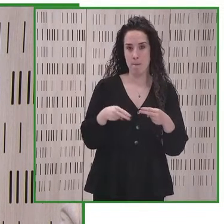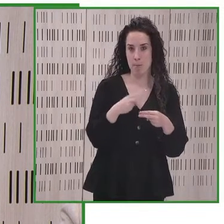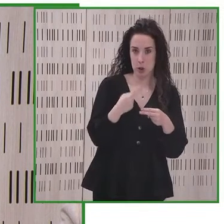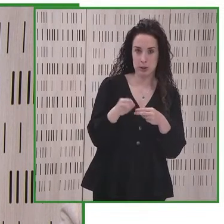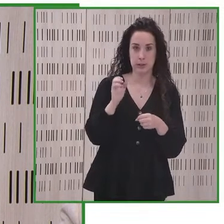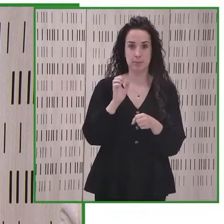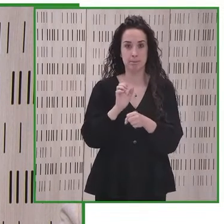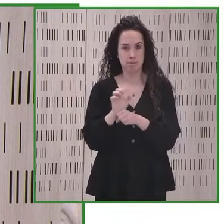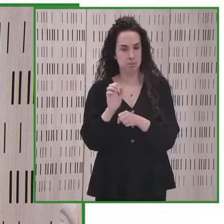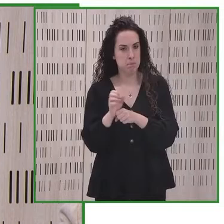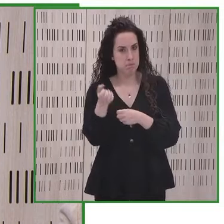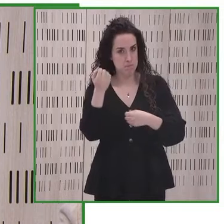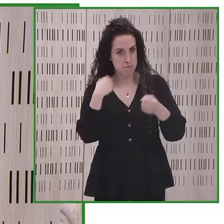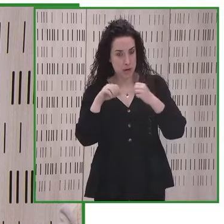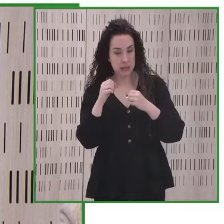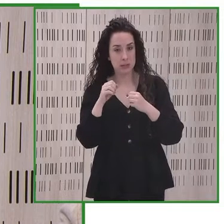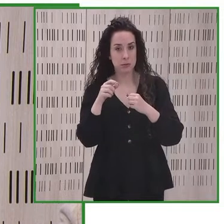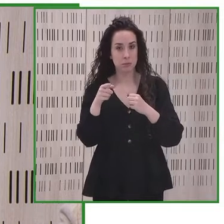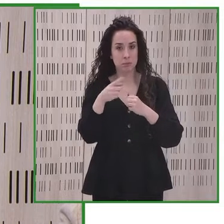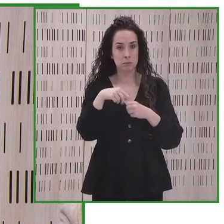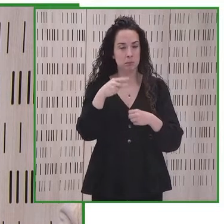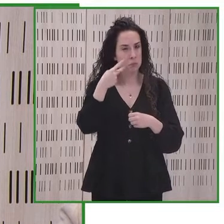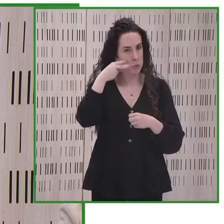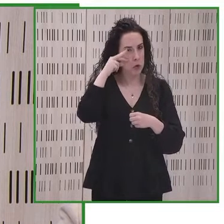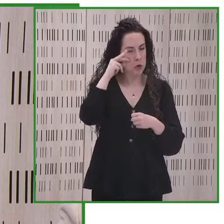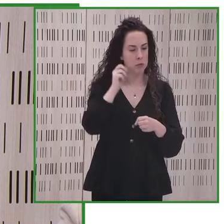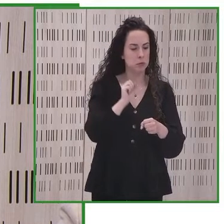de políticas y prácticas inocativas